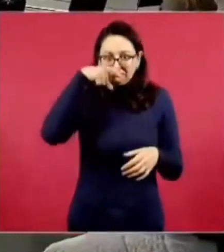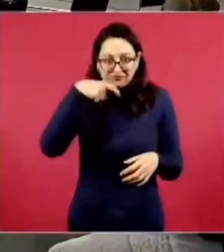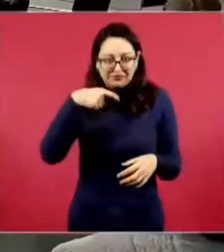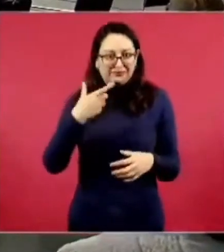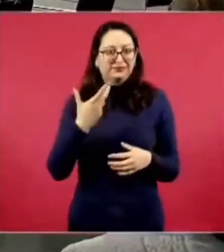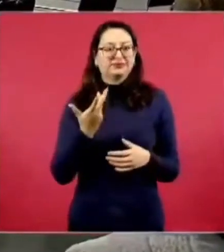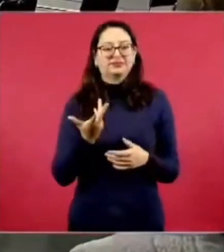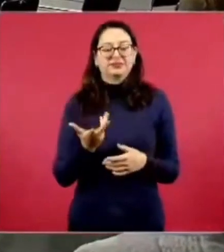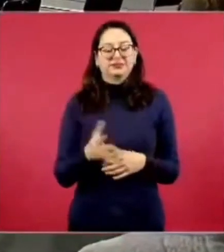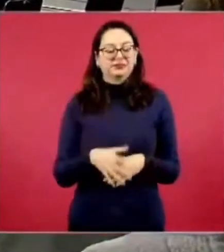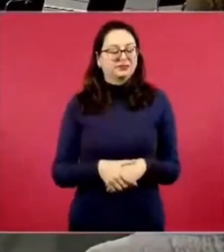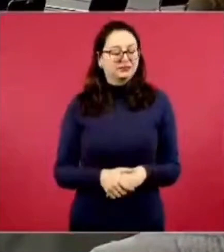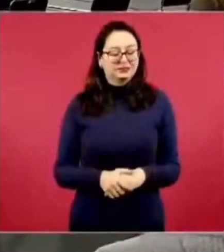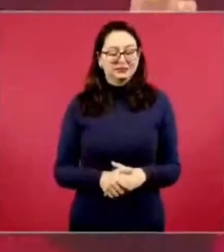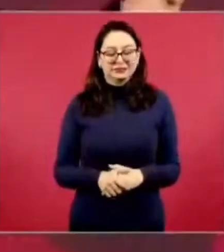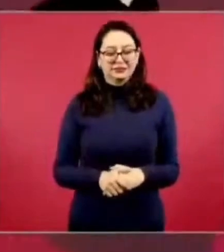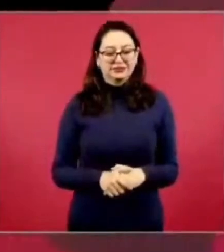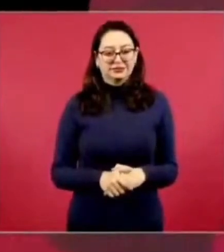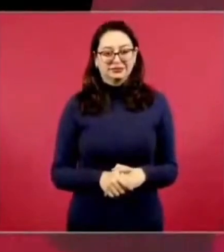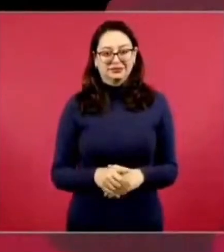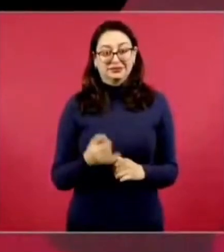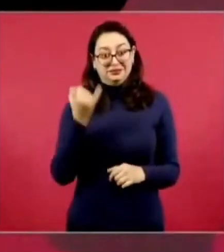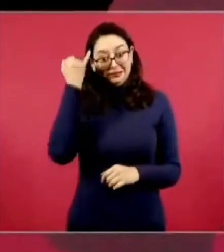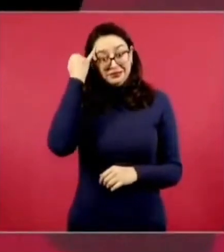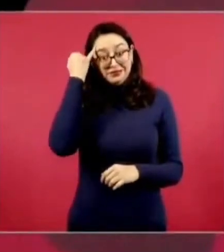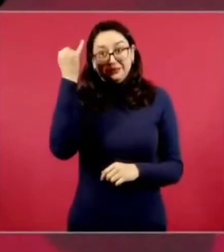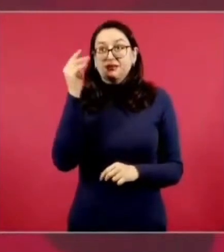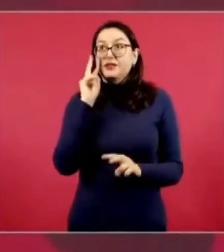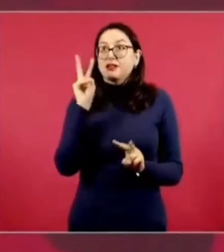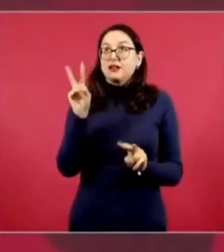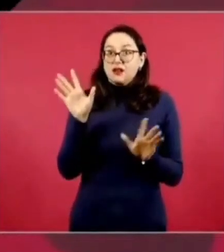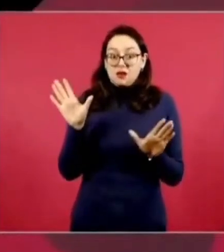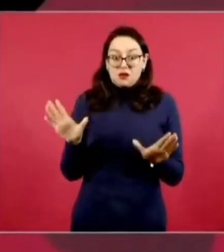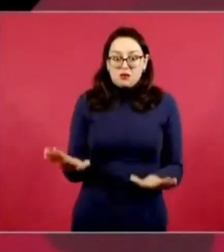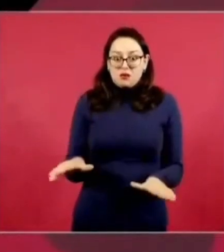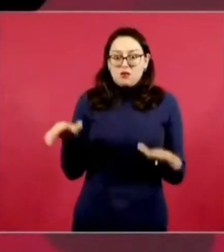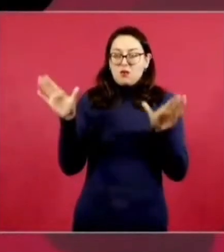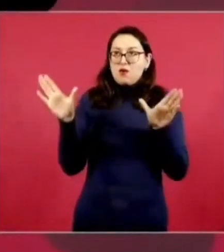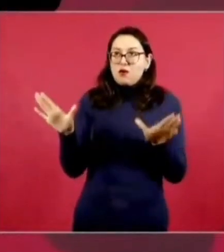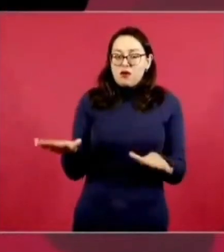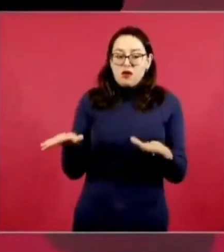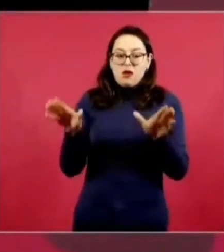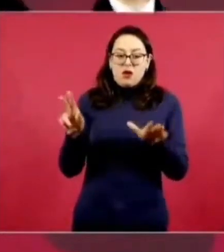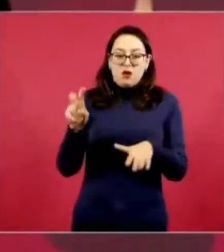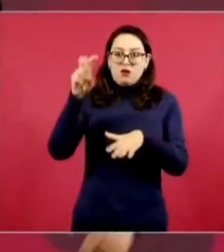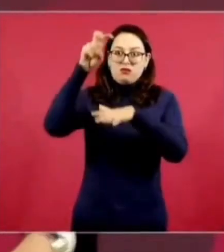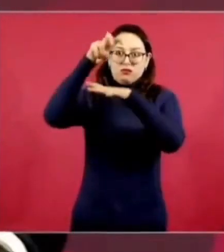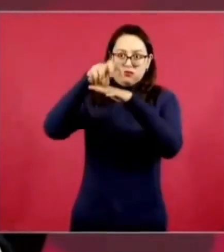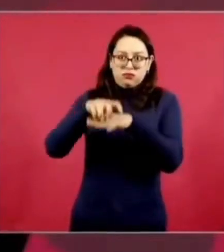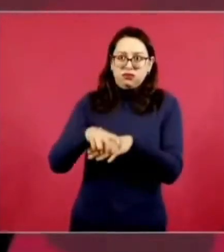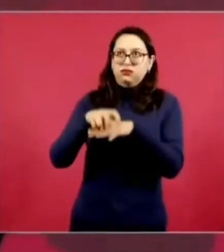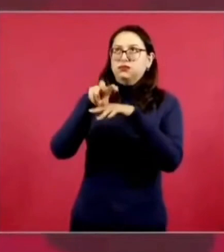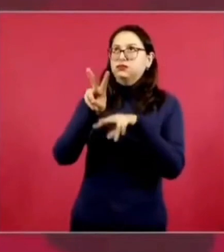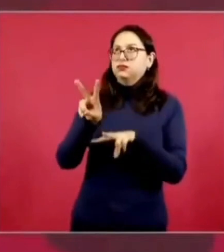imagínense ver volar las guacamayas o que se posen en las copas de los árboles